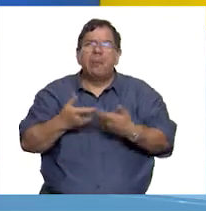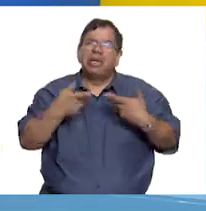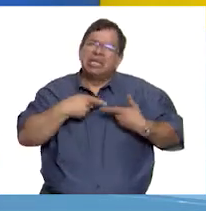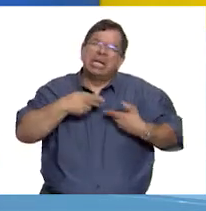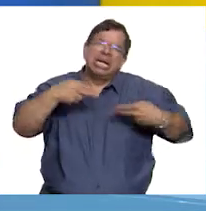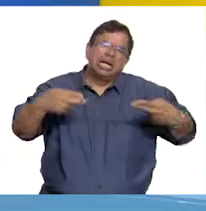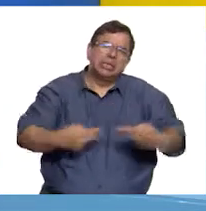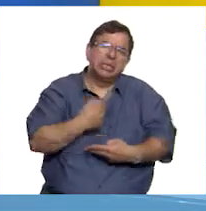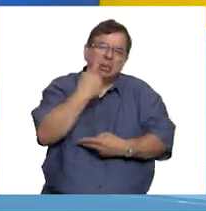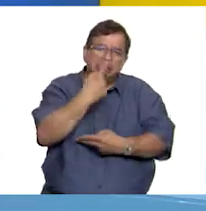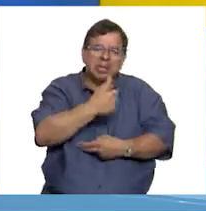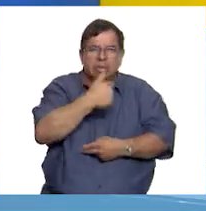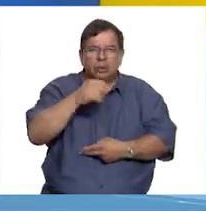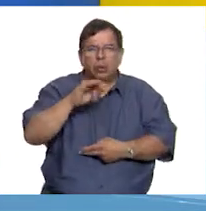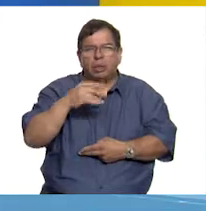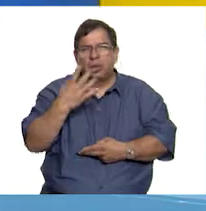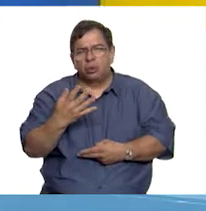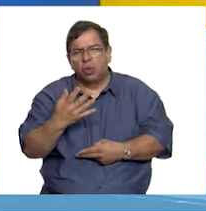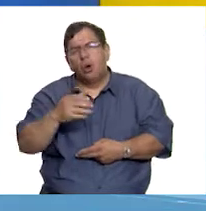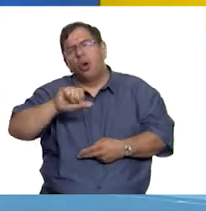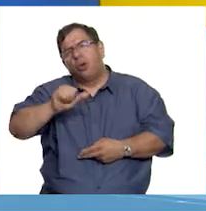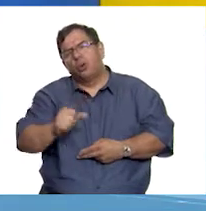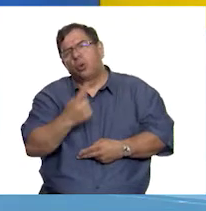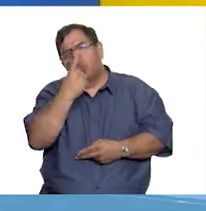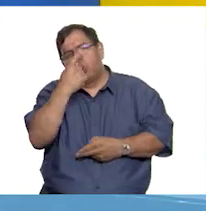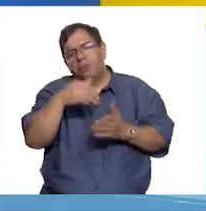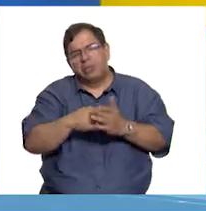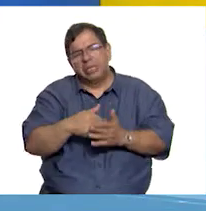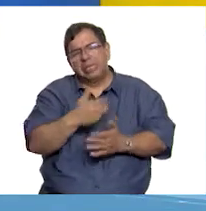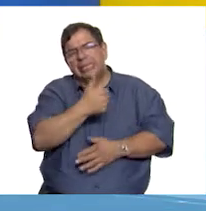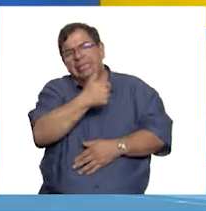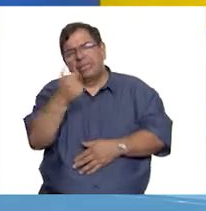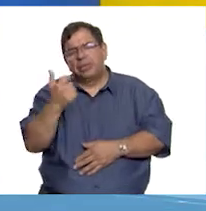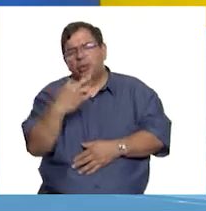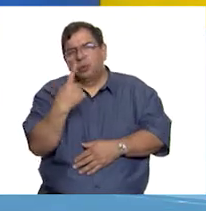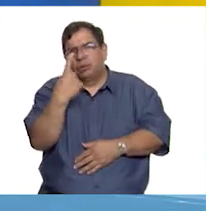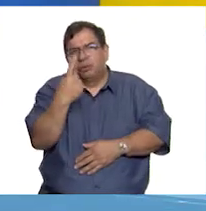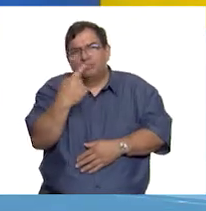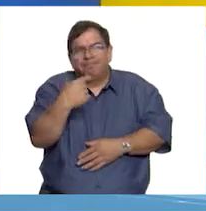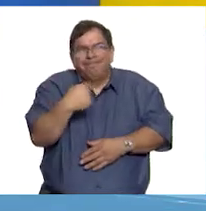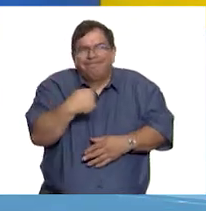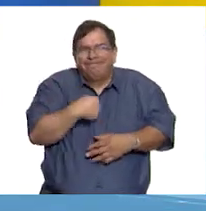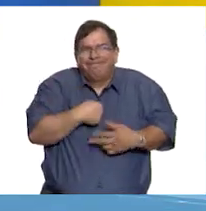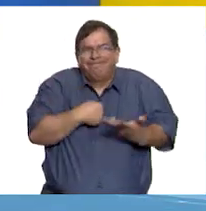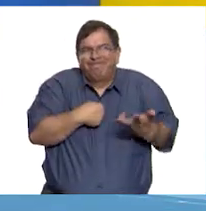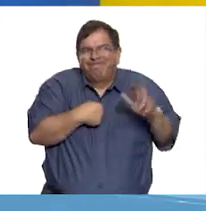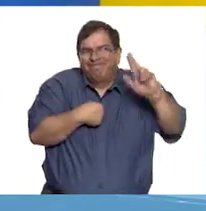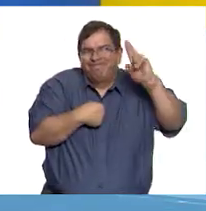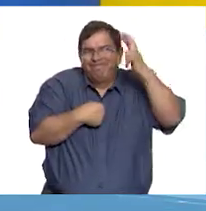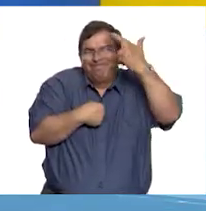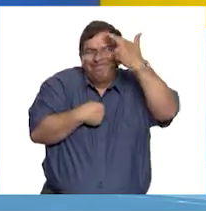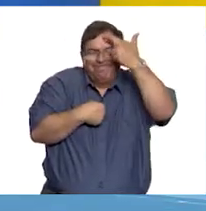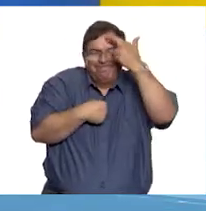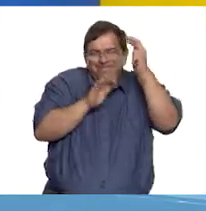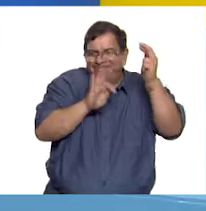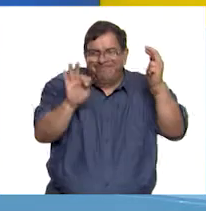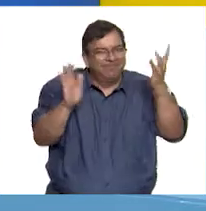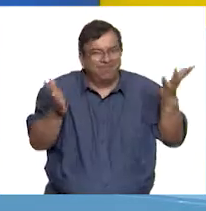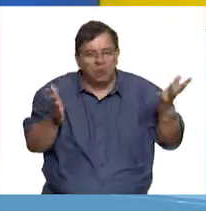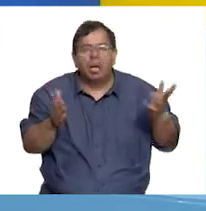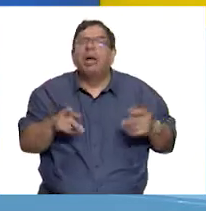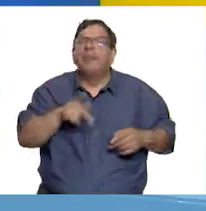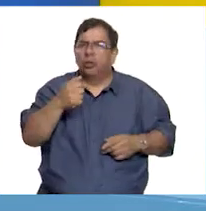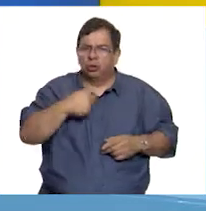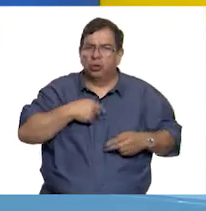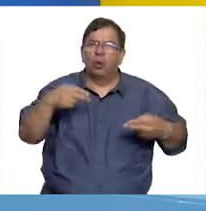y otros en 1651. Yo tampoco lo recuerdo. De lo que no hay dudas es